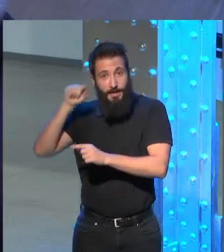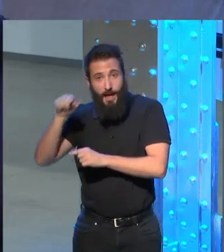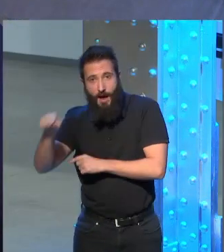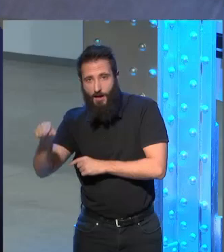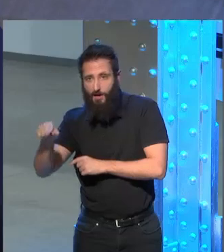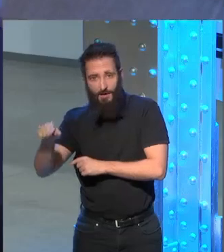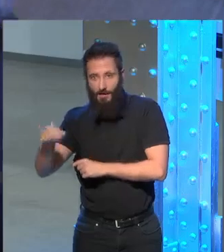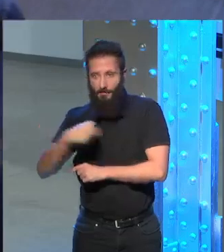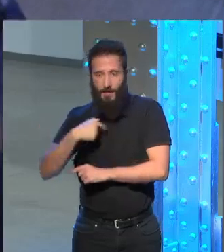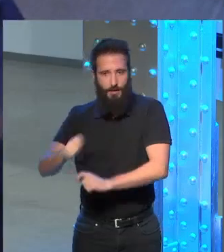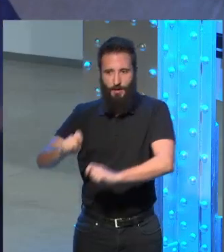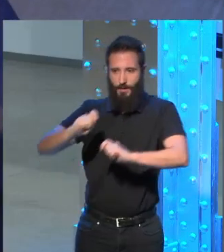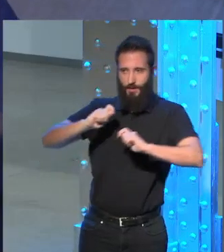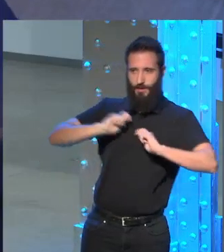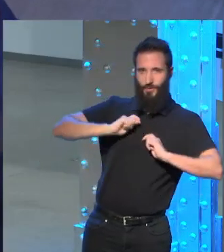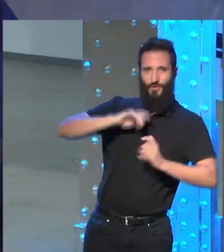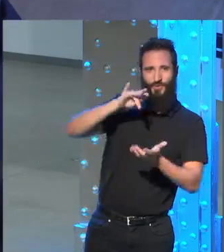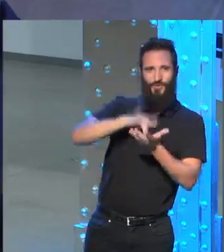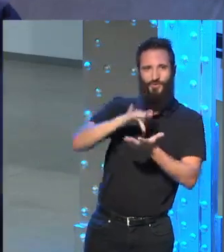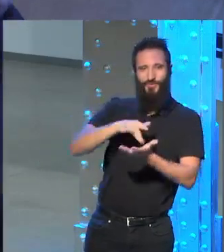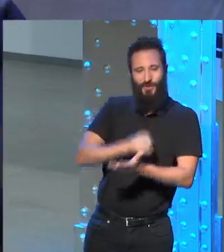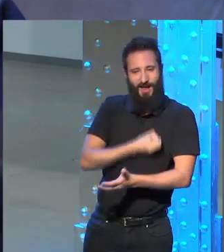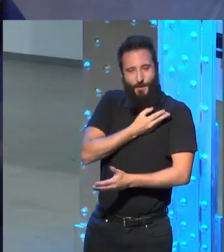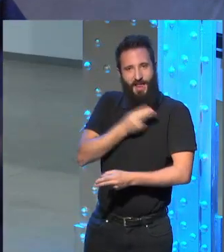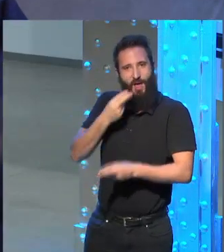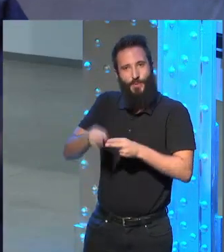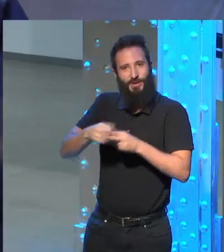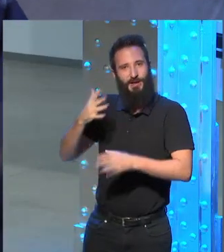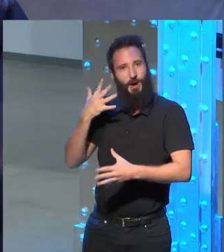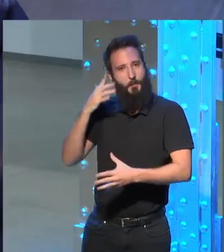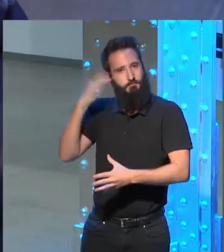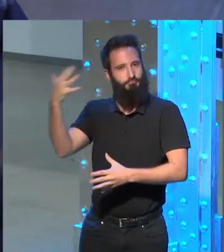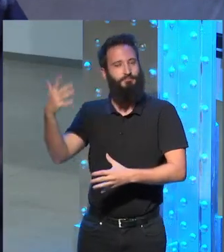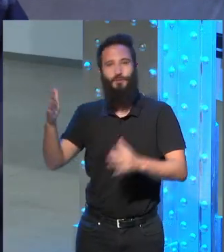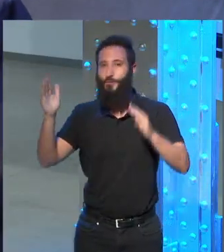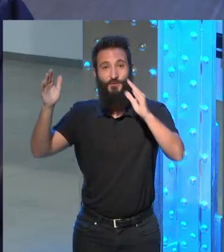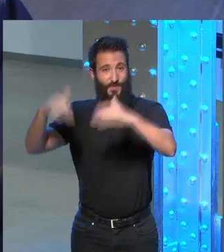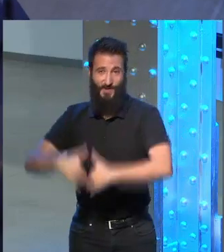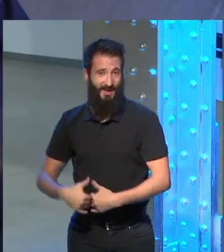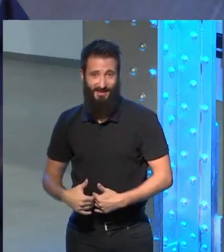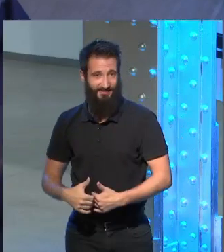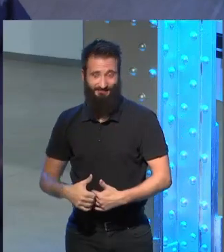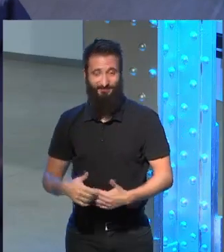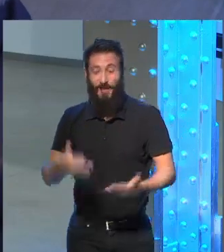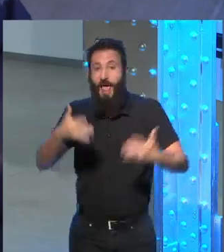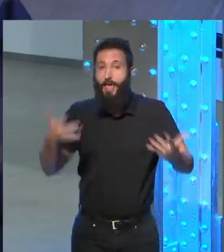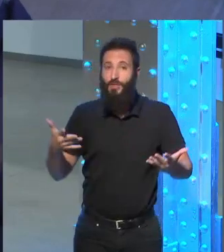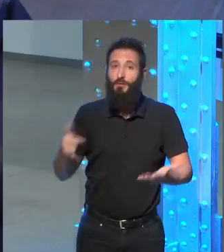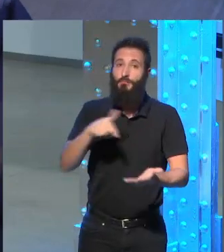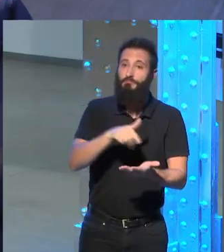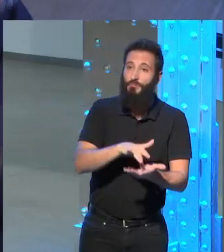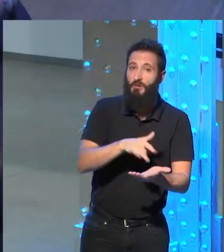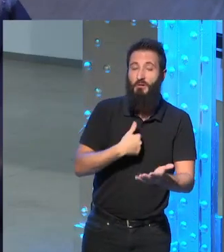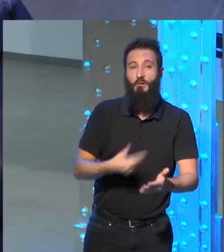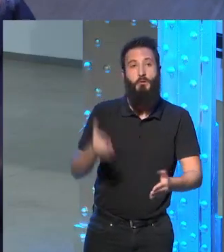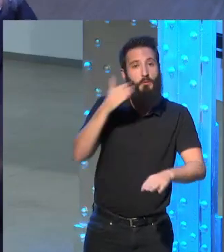carecía totalmente de las dotes de un político exitoso. Pero, y desde entonces, pues, he vuelto varias veces